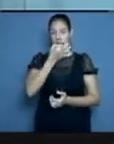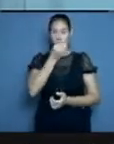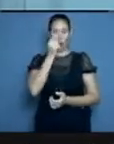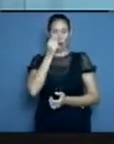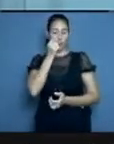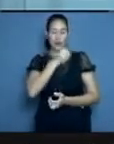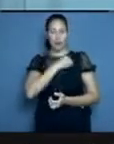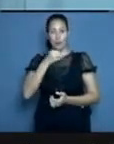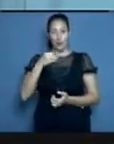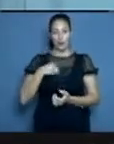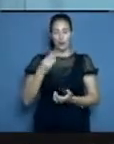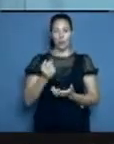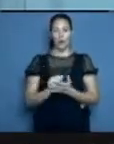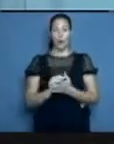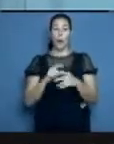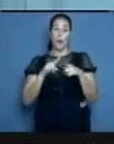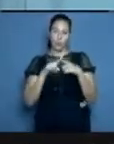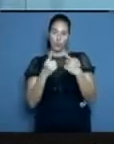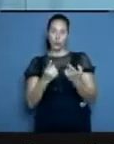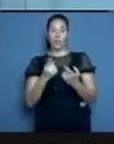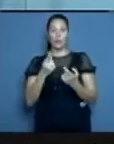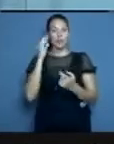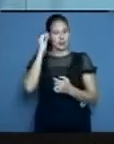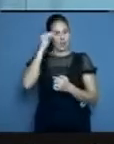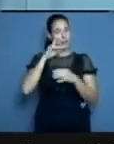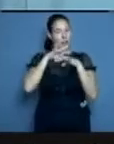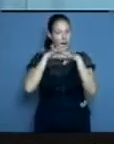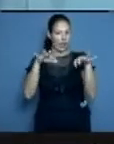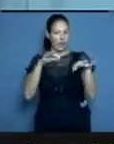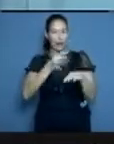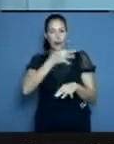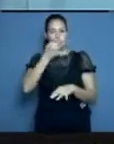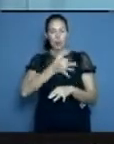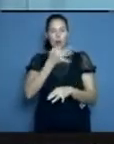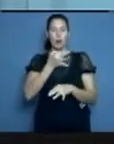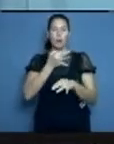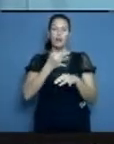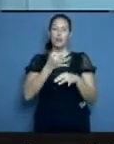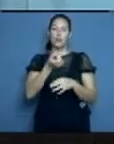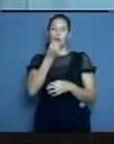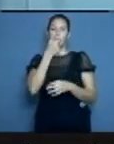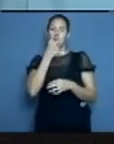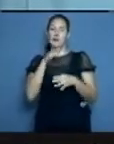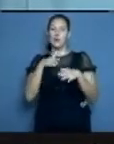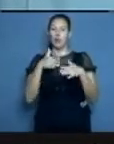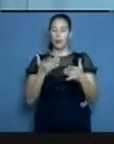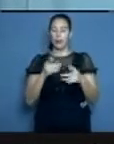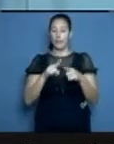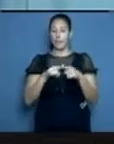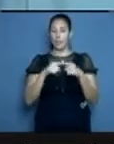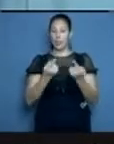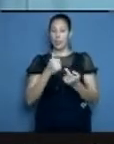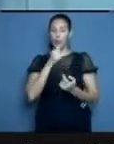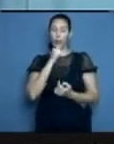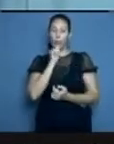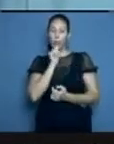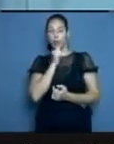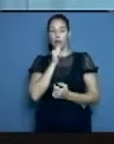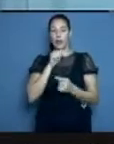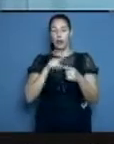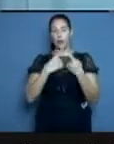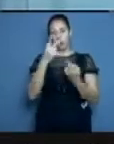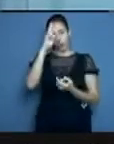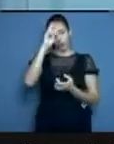que no se usa correctamente. Pero en cuanto al protocolo, un interrogante. ¿Será cierto que se está cumpliendo esto en todas las áreas de salud